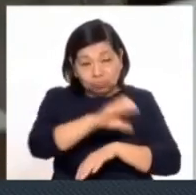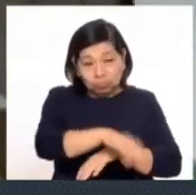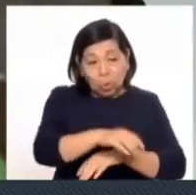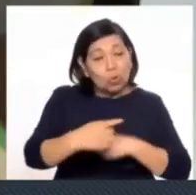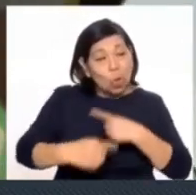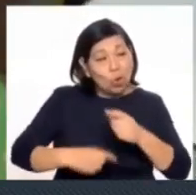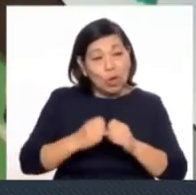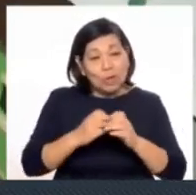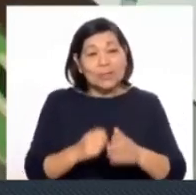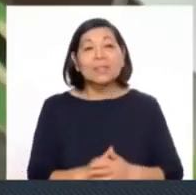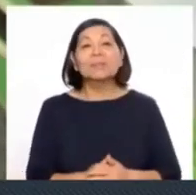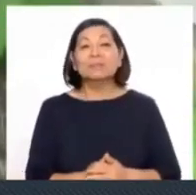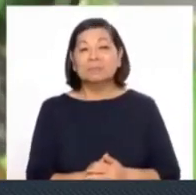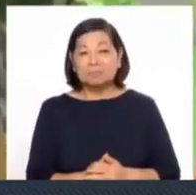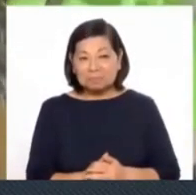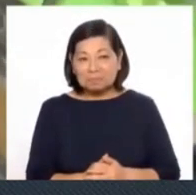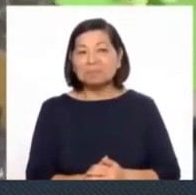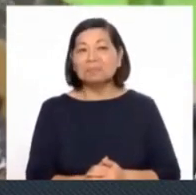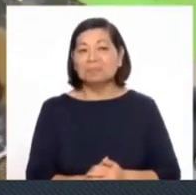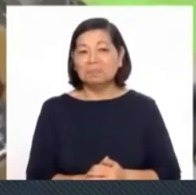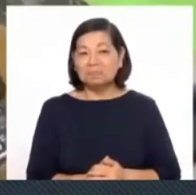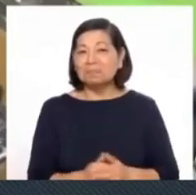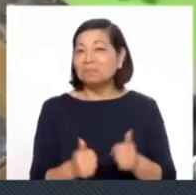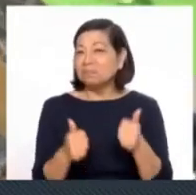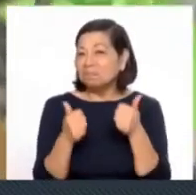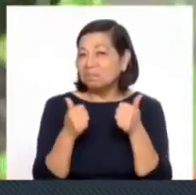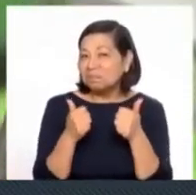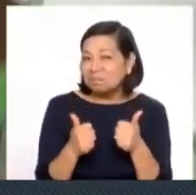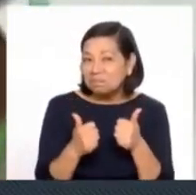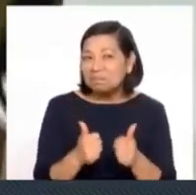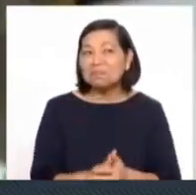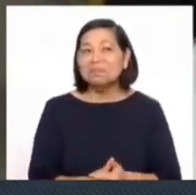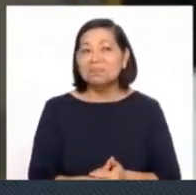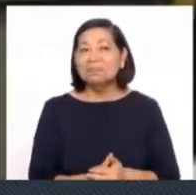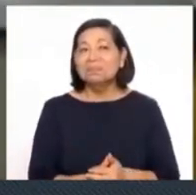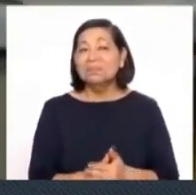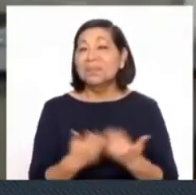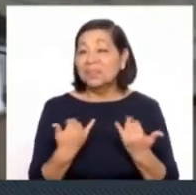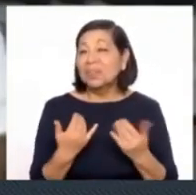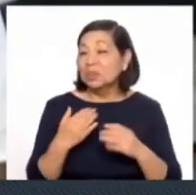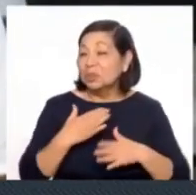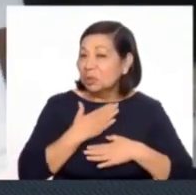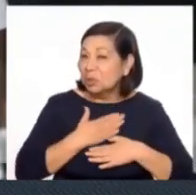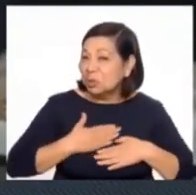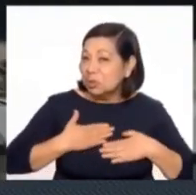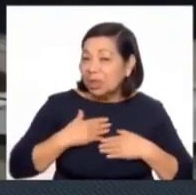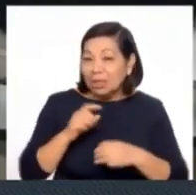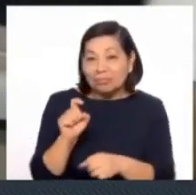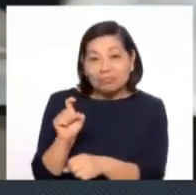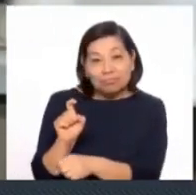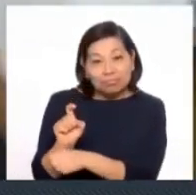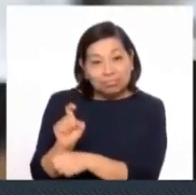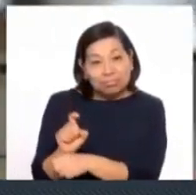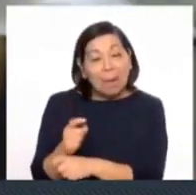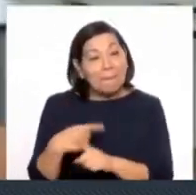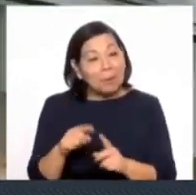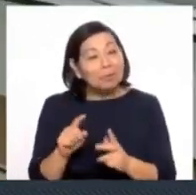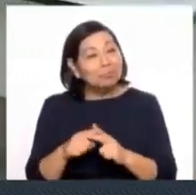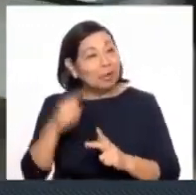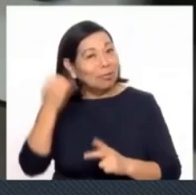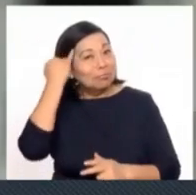diariamente. Perfecto, perfecto. Bien, compañera. Nosotras estamos contentos de poder enseñarle esta excelente